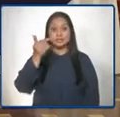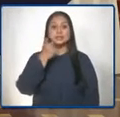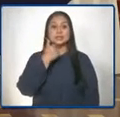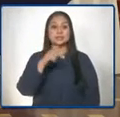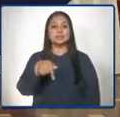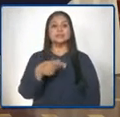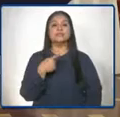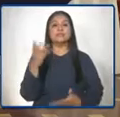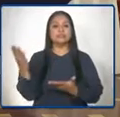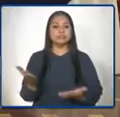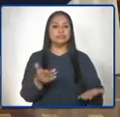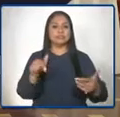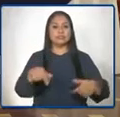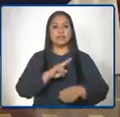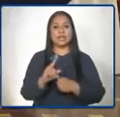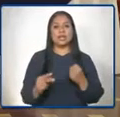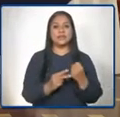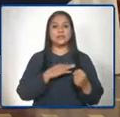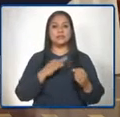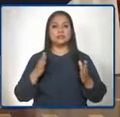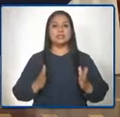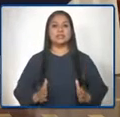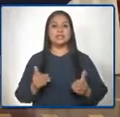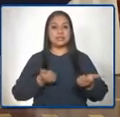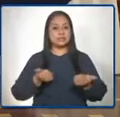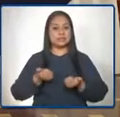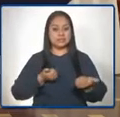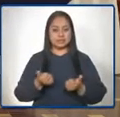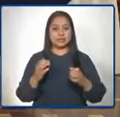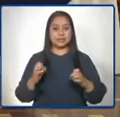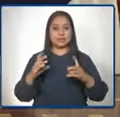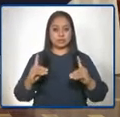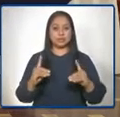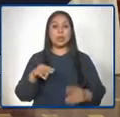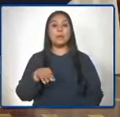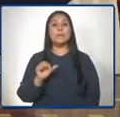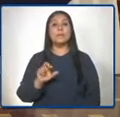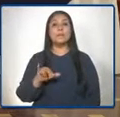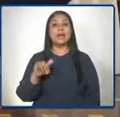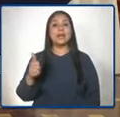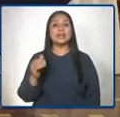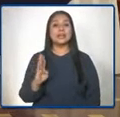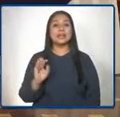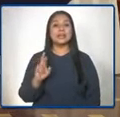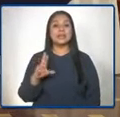la palabra a la viceministra administrativa de educación María del Rosario Barcarcel.